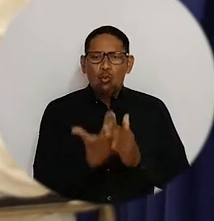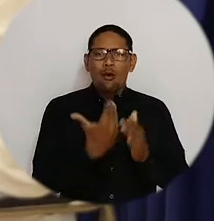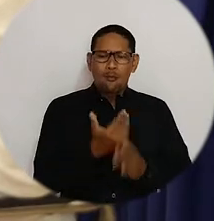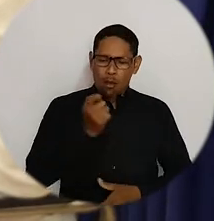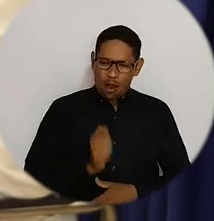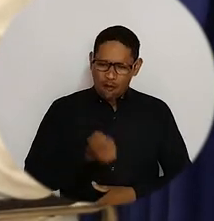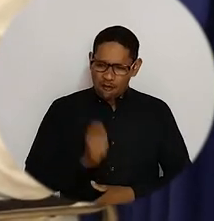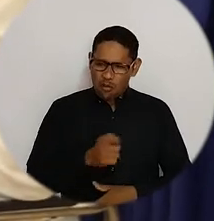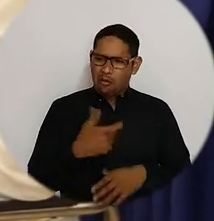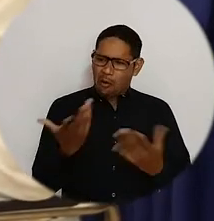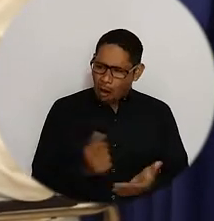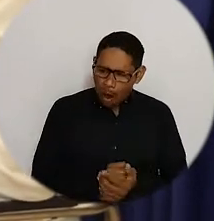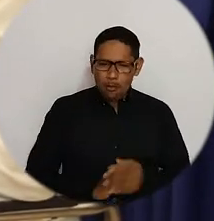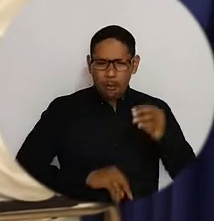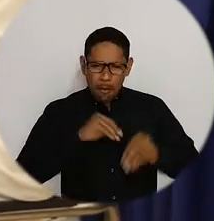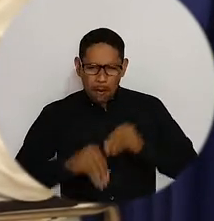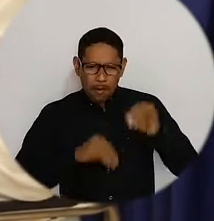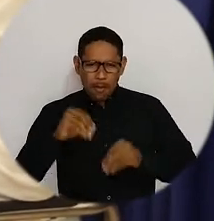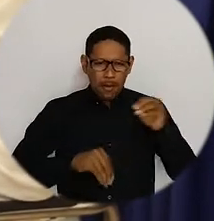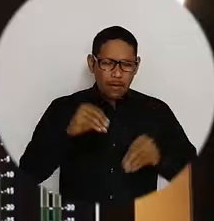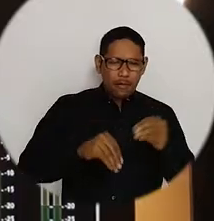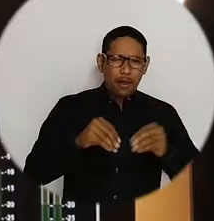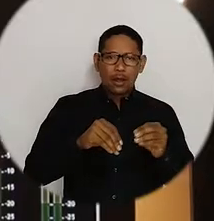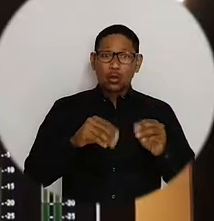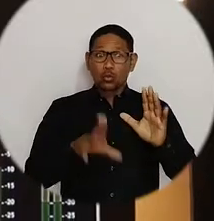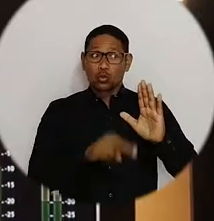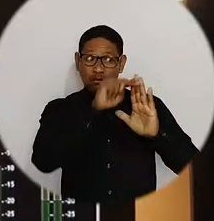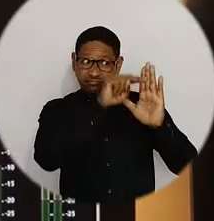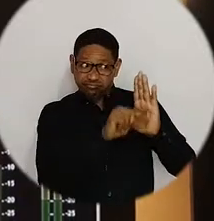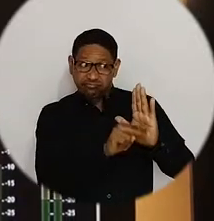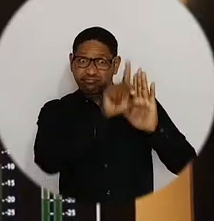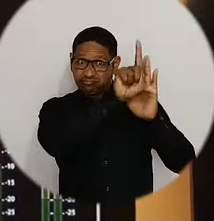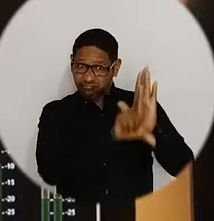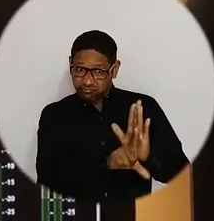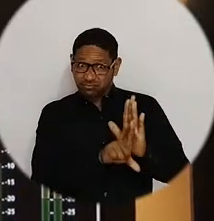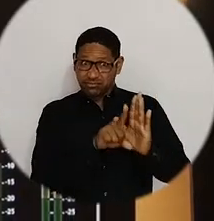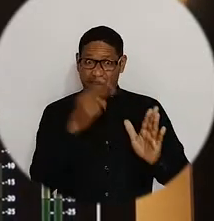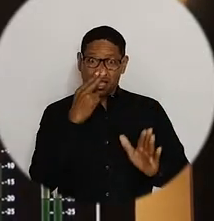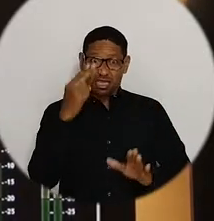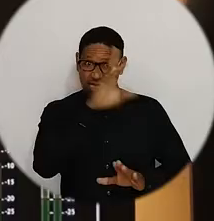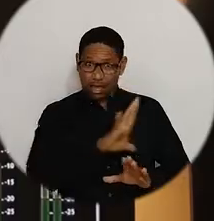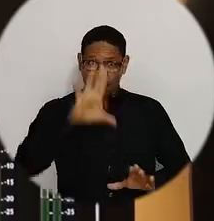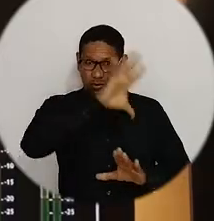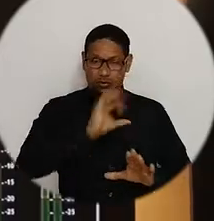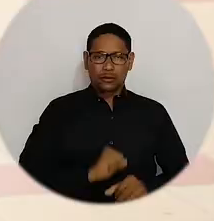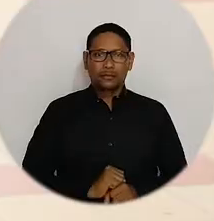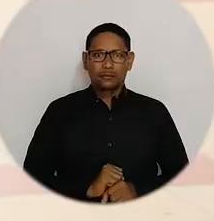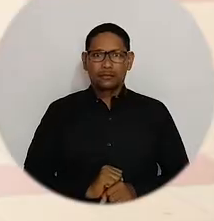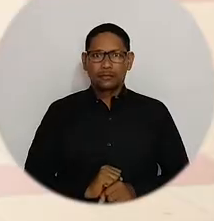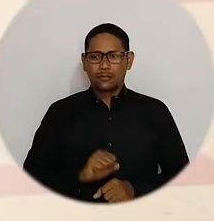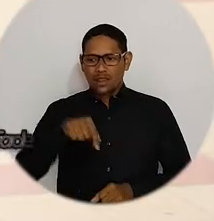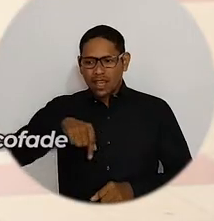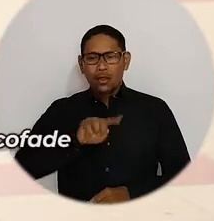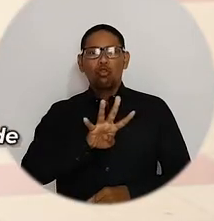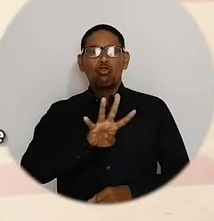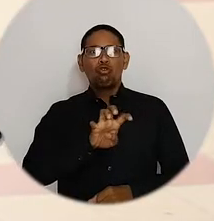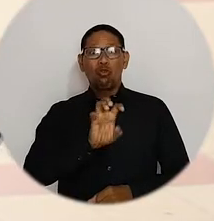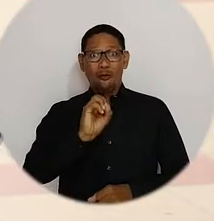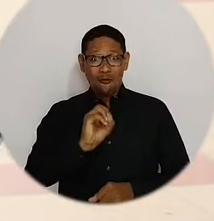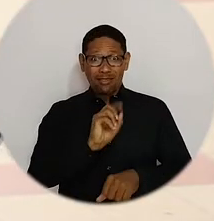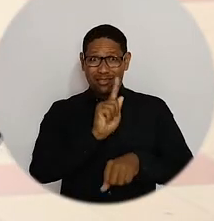discutió sobre la formación jurídica de los nuevos abogados para focalizarla en las necesidades del Sistema Legislativo Nacional. Somos 90